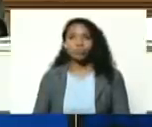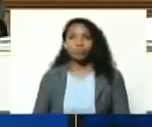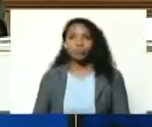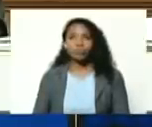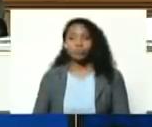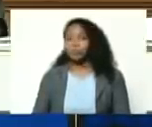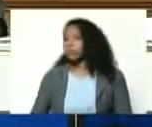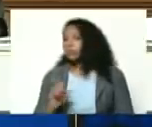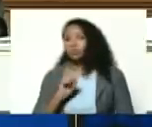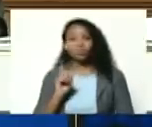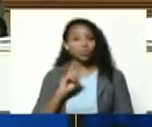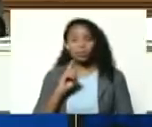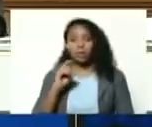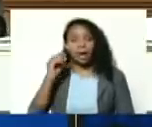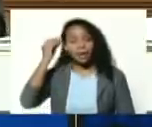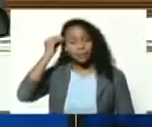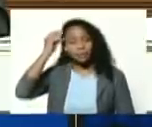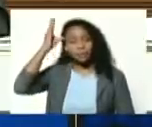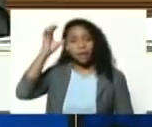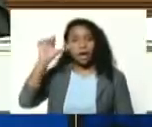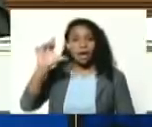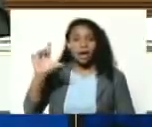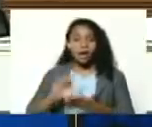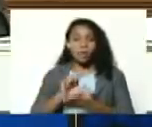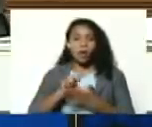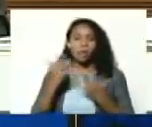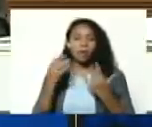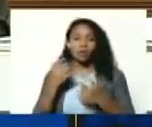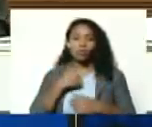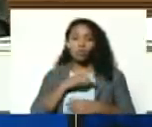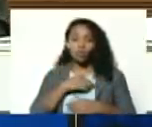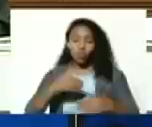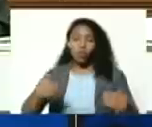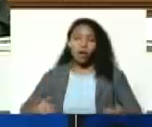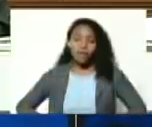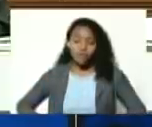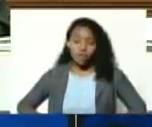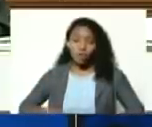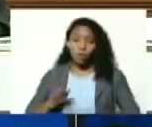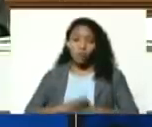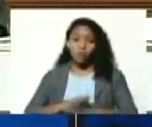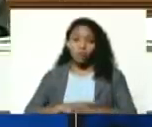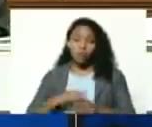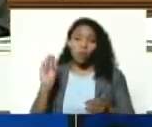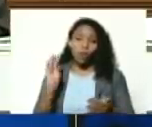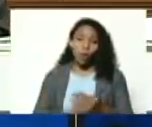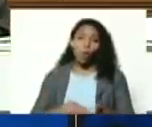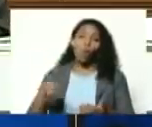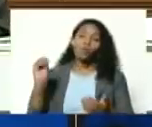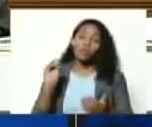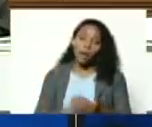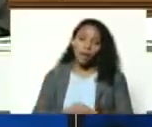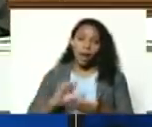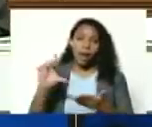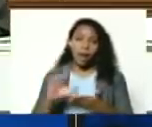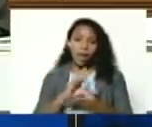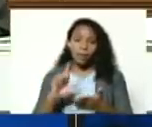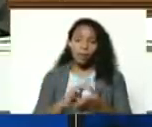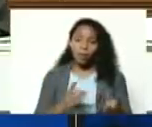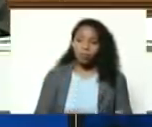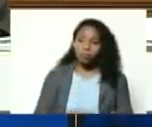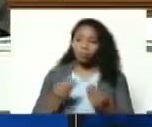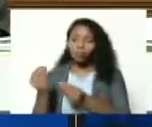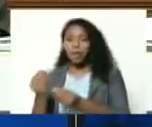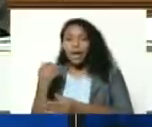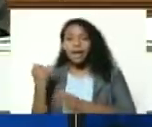no están creciendo con un libro en la mano nosotros tenemos que hacer un tremendo esfuerzo por poner de moda otra vez el libro como